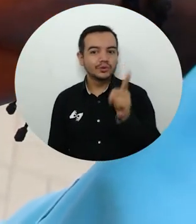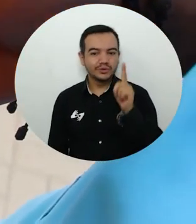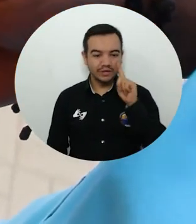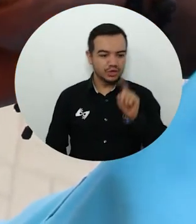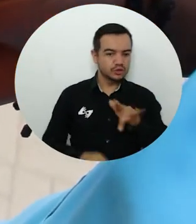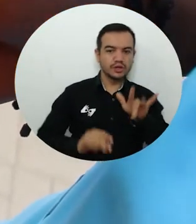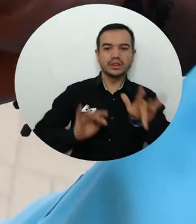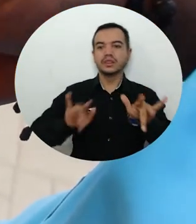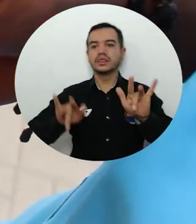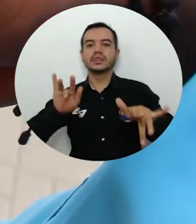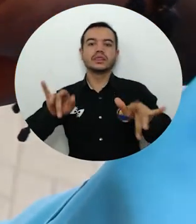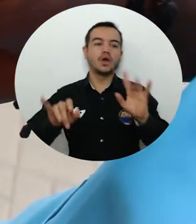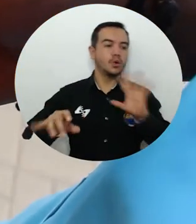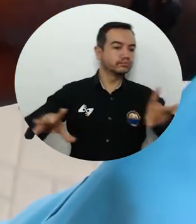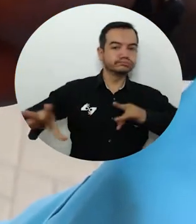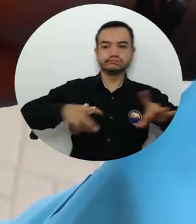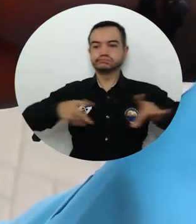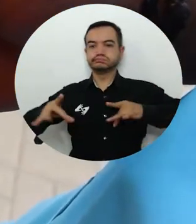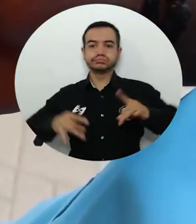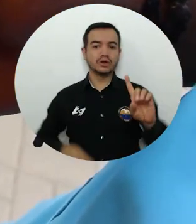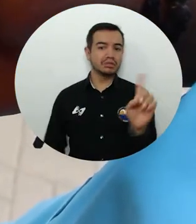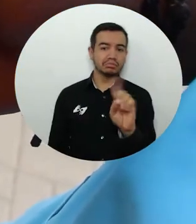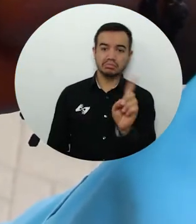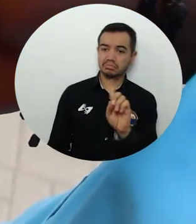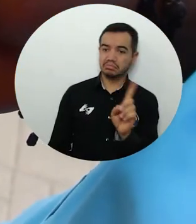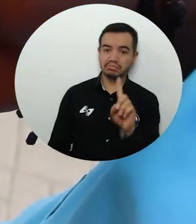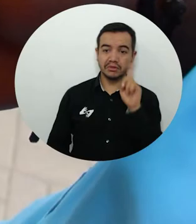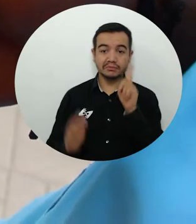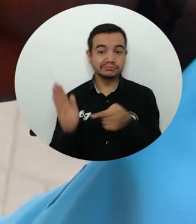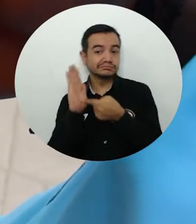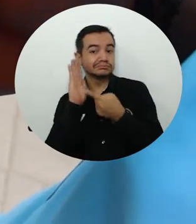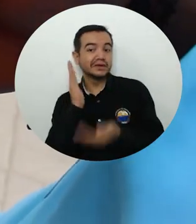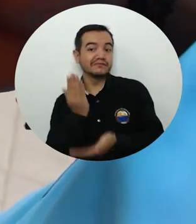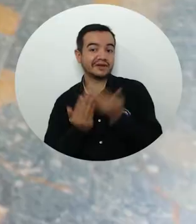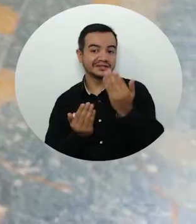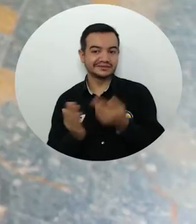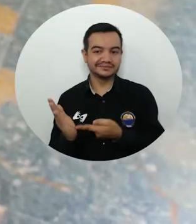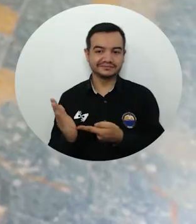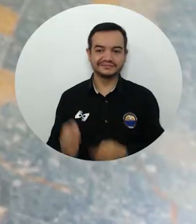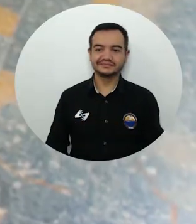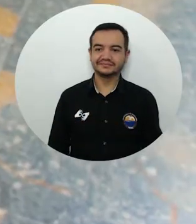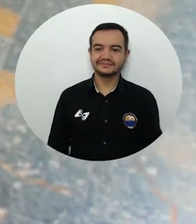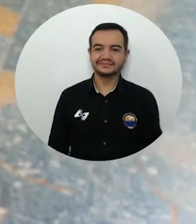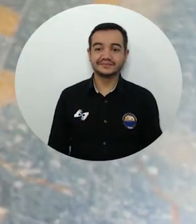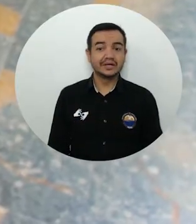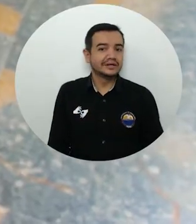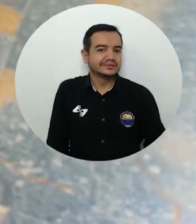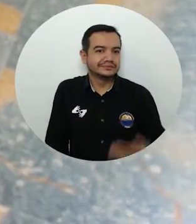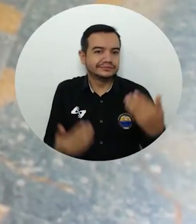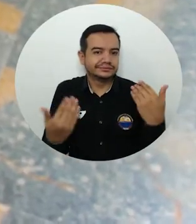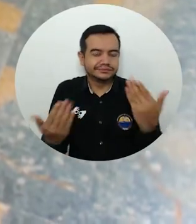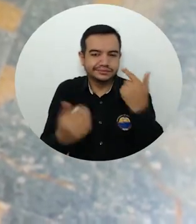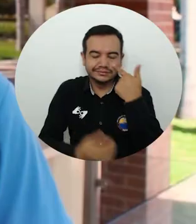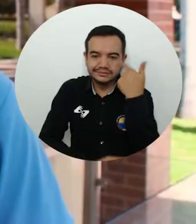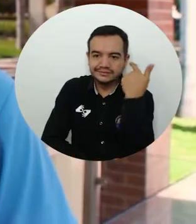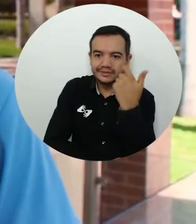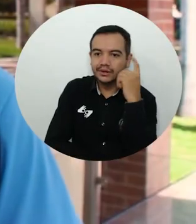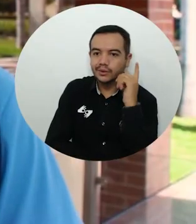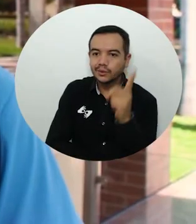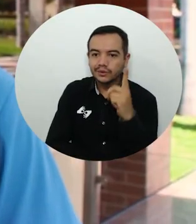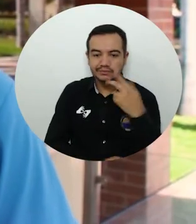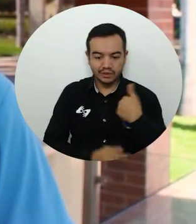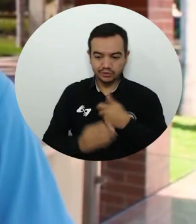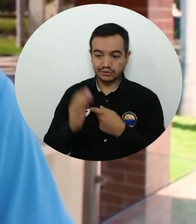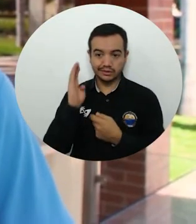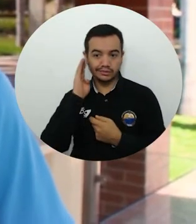minimiza los riesgos de contagio por contacto de superficies de alto tráfico. Excelente porque con ese sistema